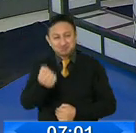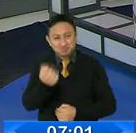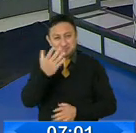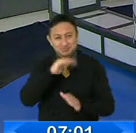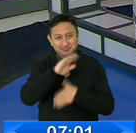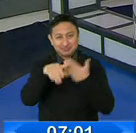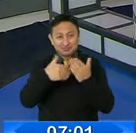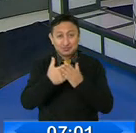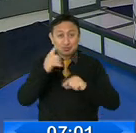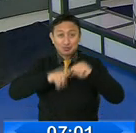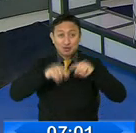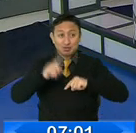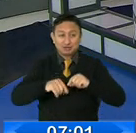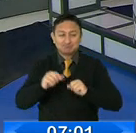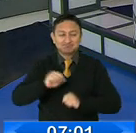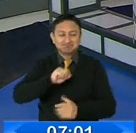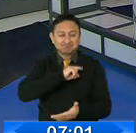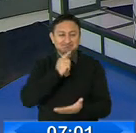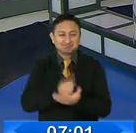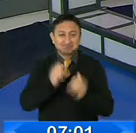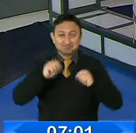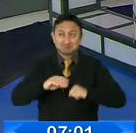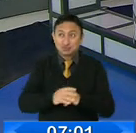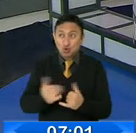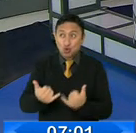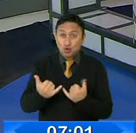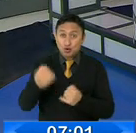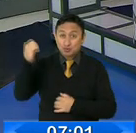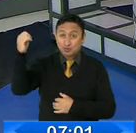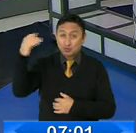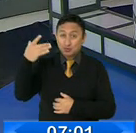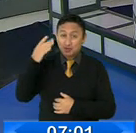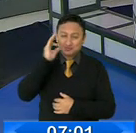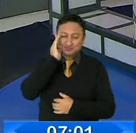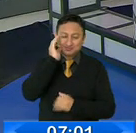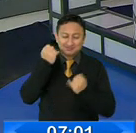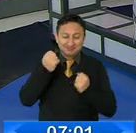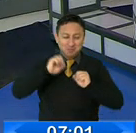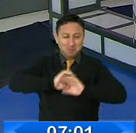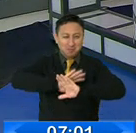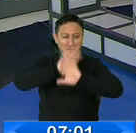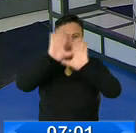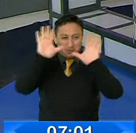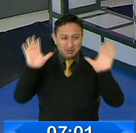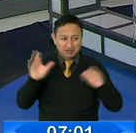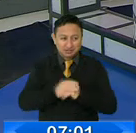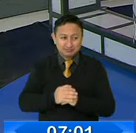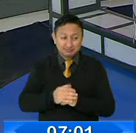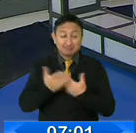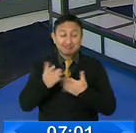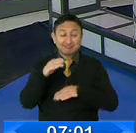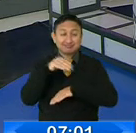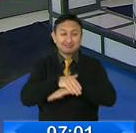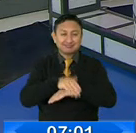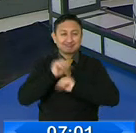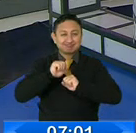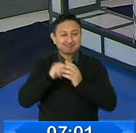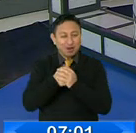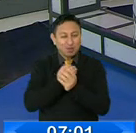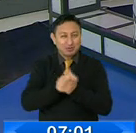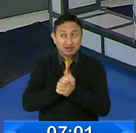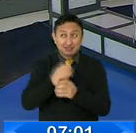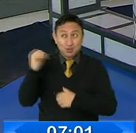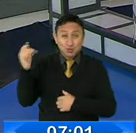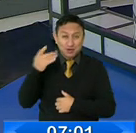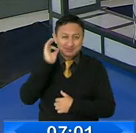amigos televidentes, así es, parece que va a ser un buen solcito durante toda la mañana, durante hasta un poquito más de la tarde, así que aprovechar ese sol rico